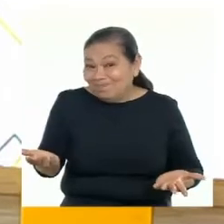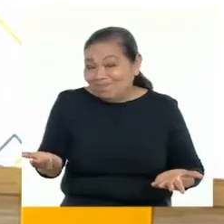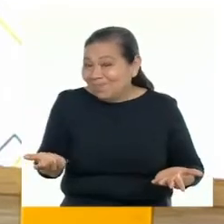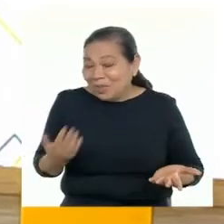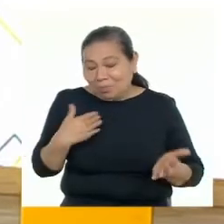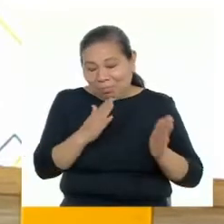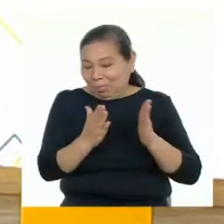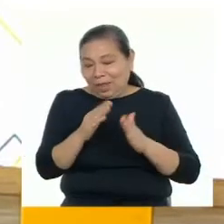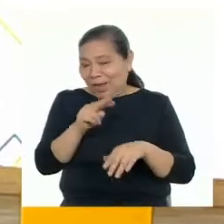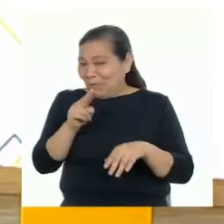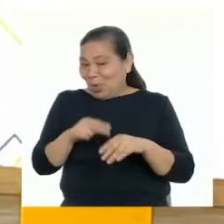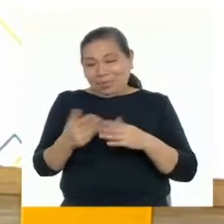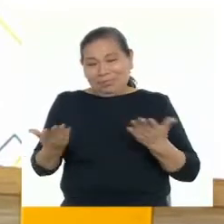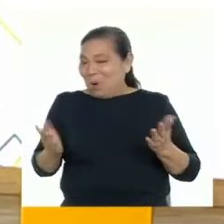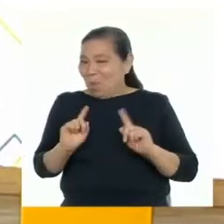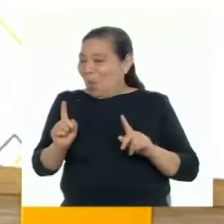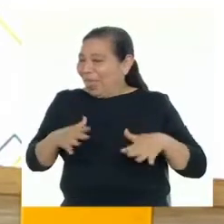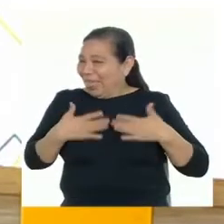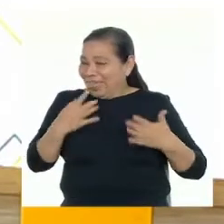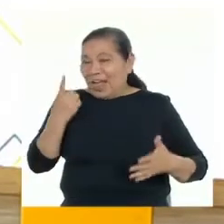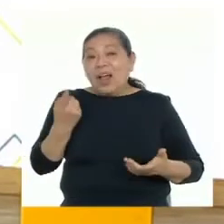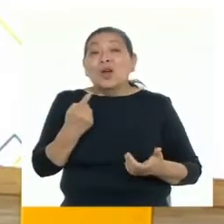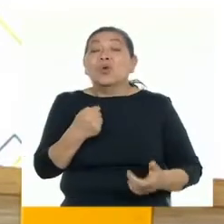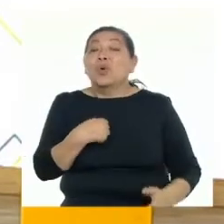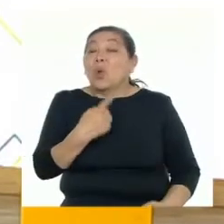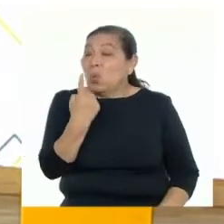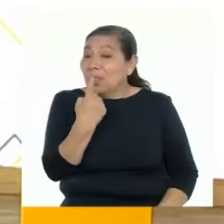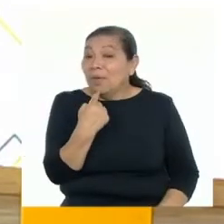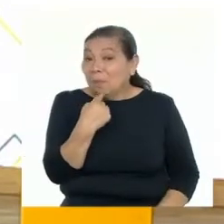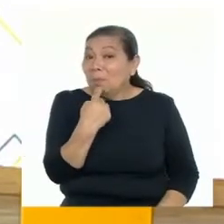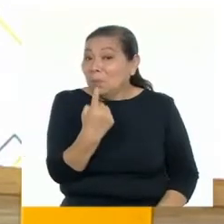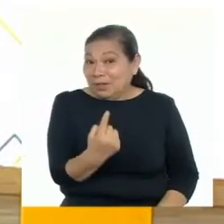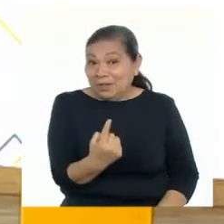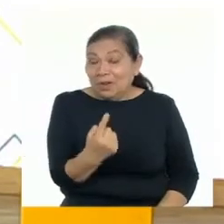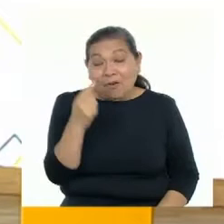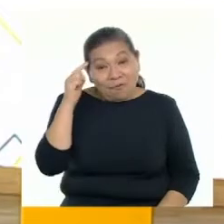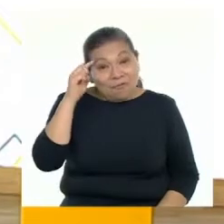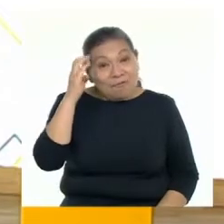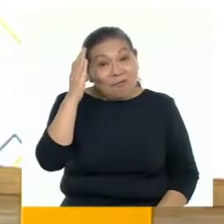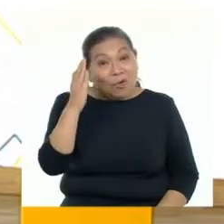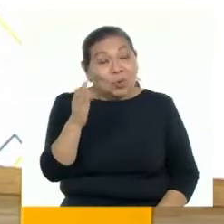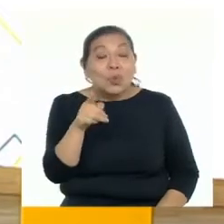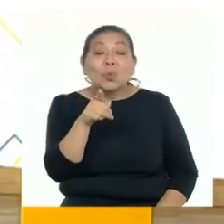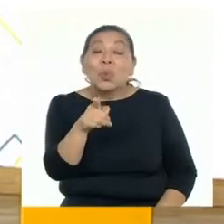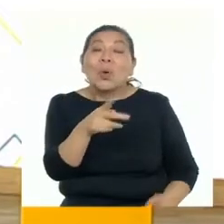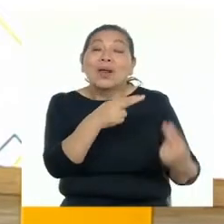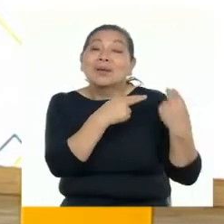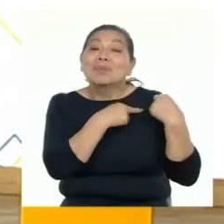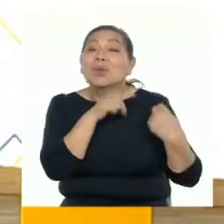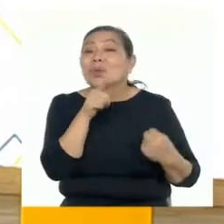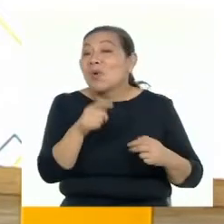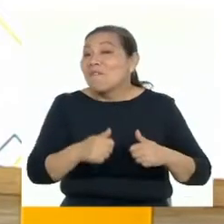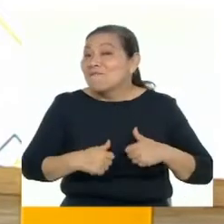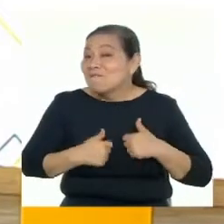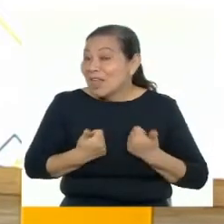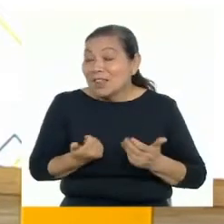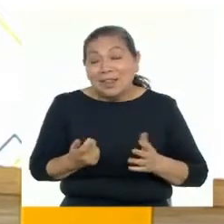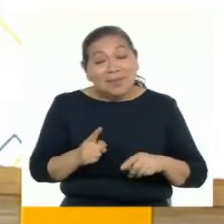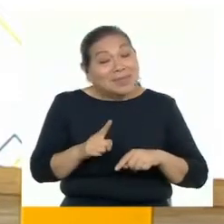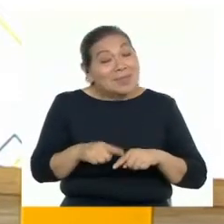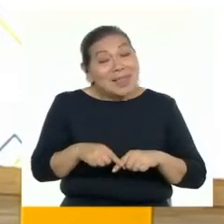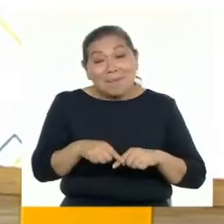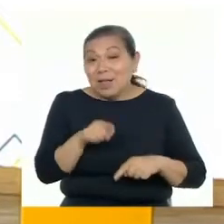alteraré el orden natural de las cosas. Lo único que te puedo decir es que tu futuro esté en tus manos y que todo